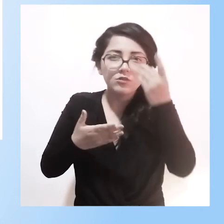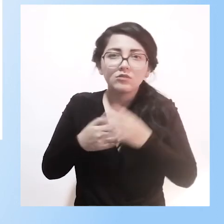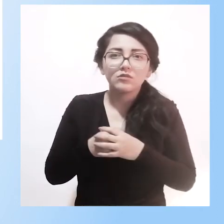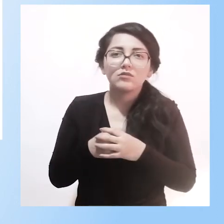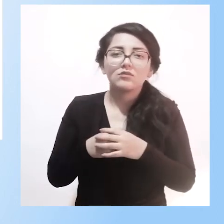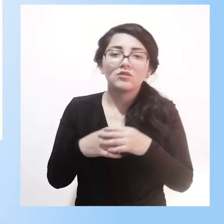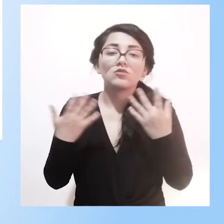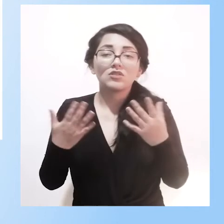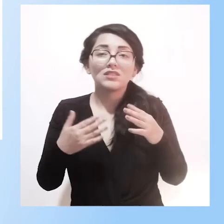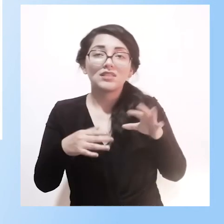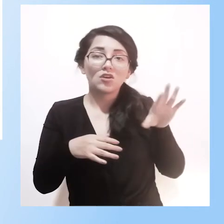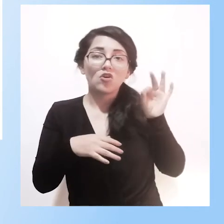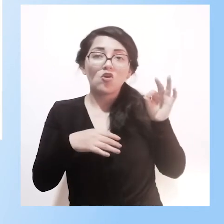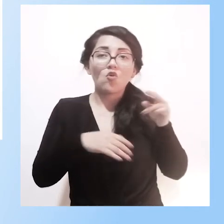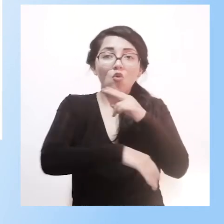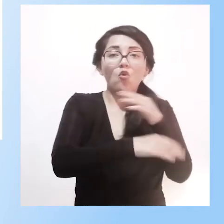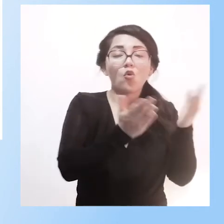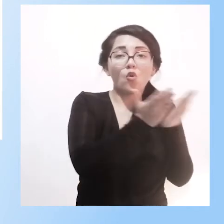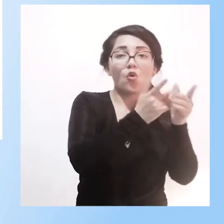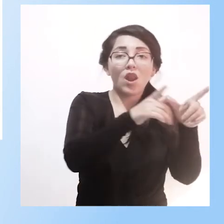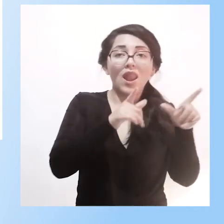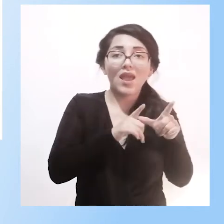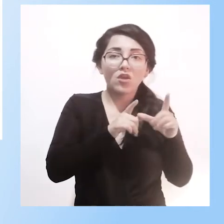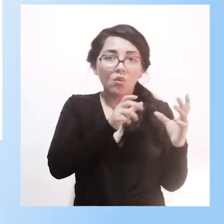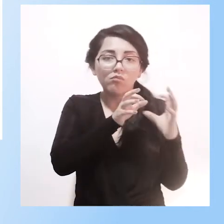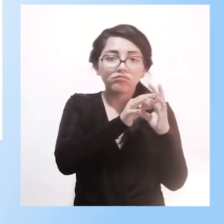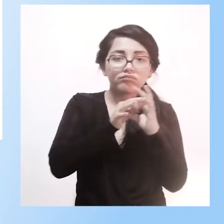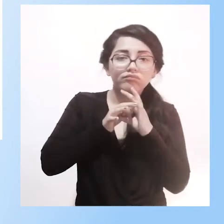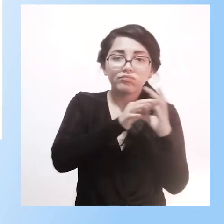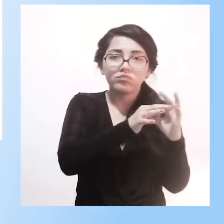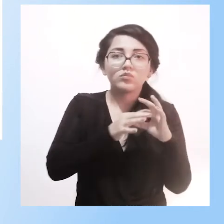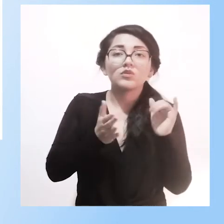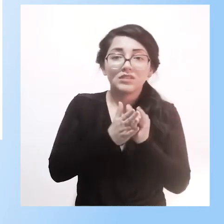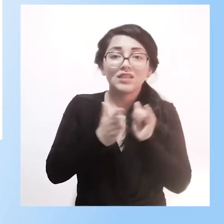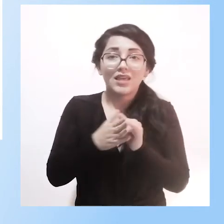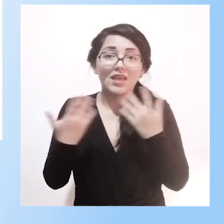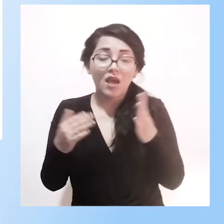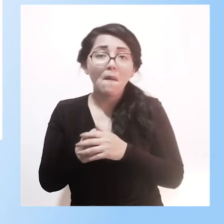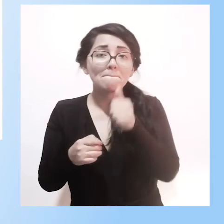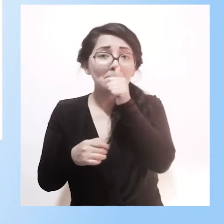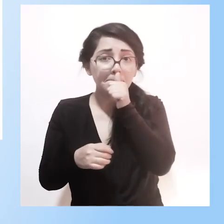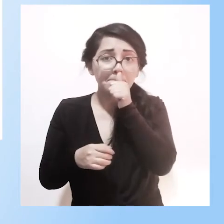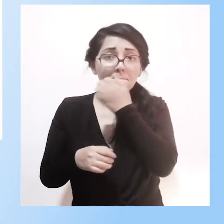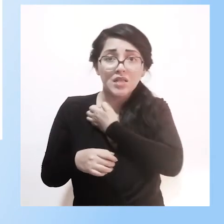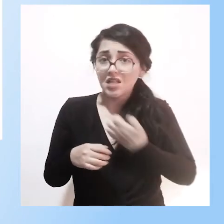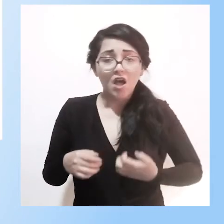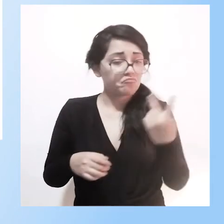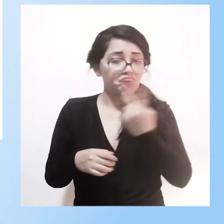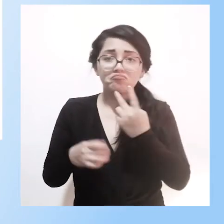vinculadora. Es una integración pública-privada, ya que no está solamente con